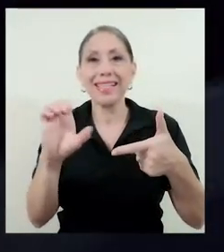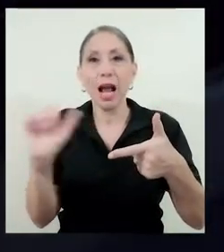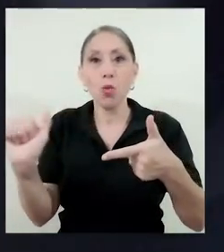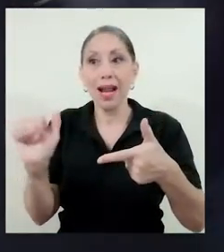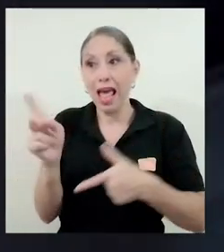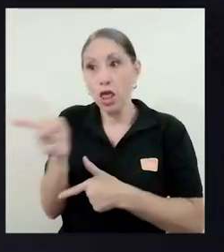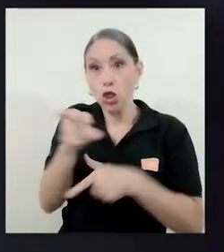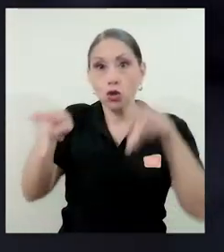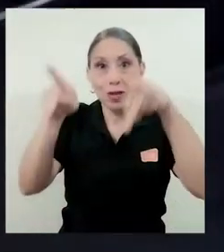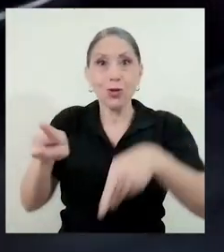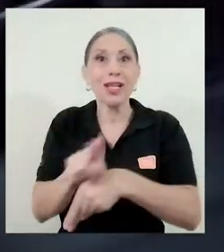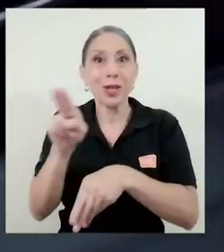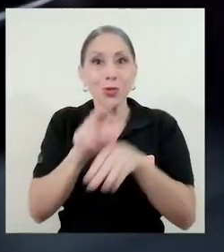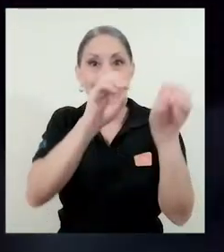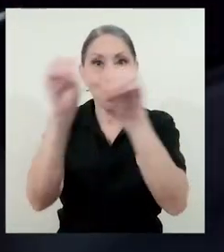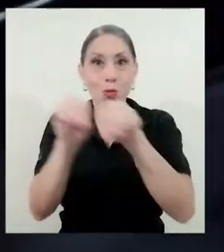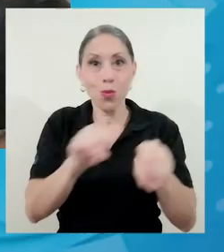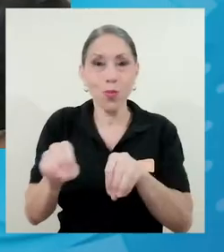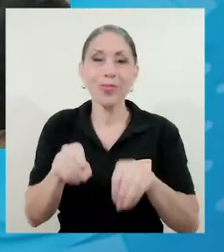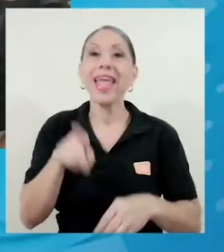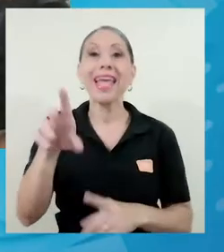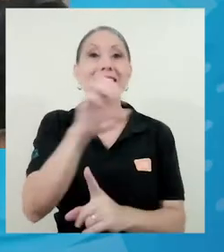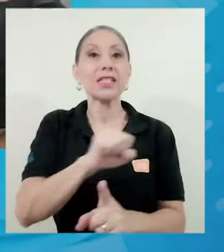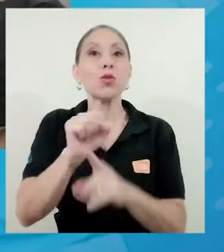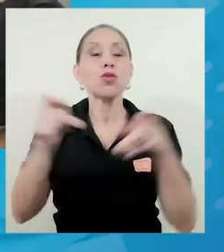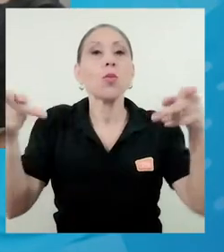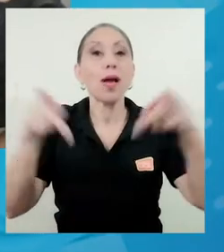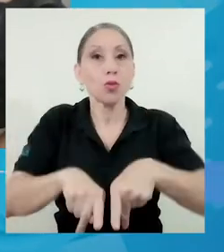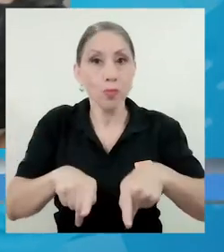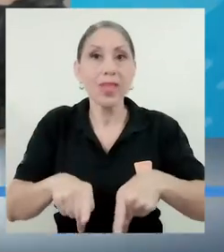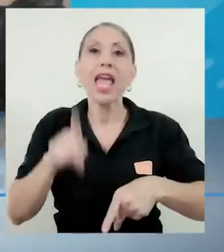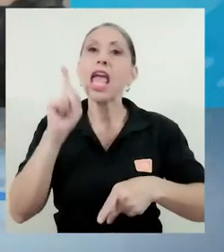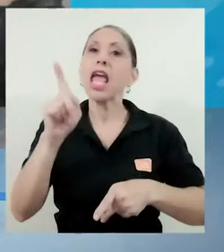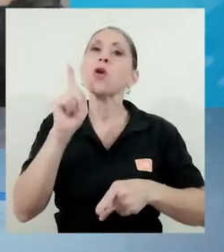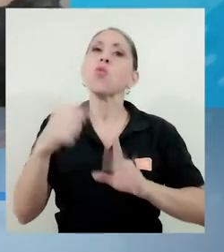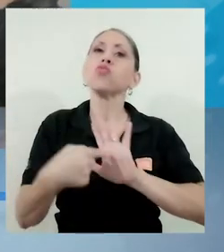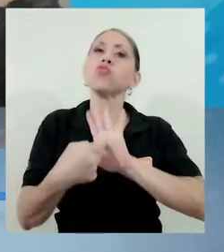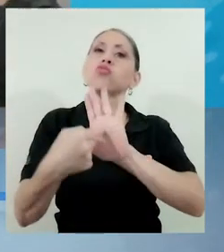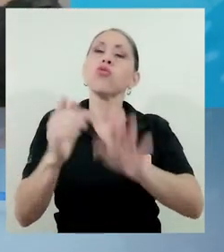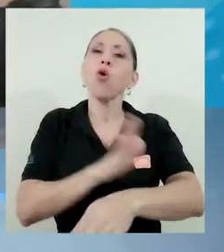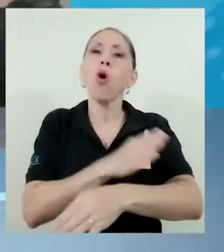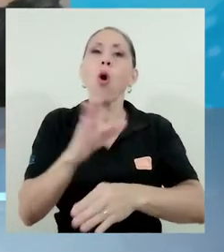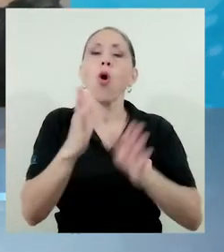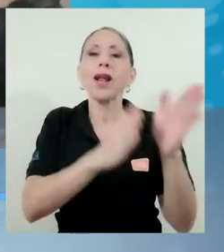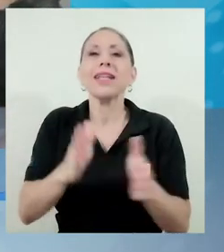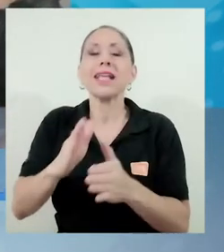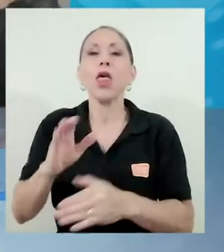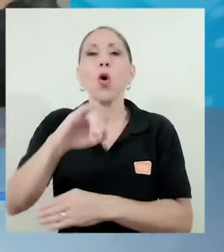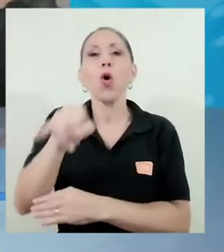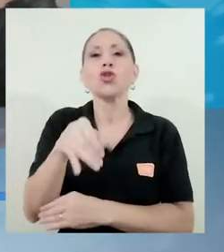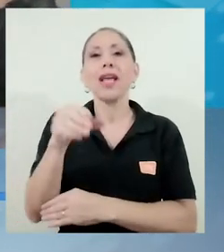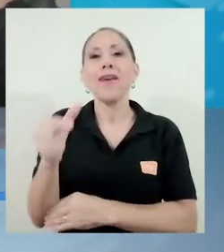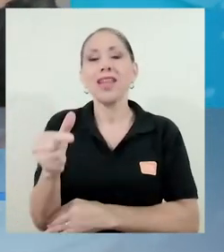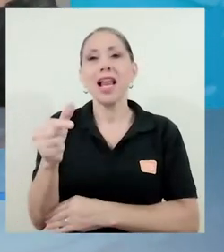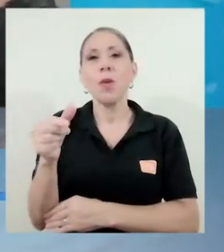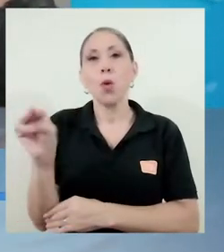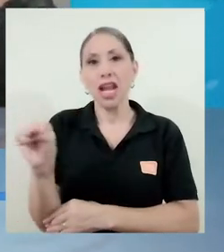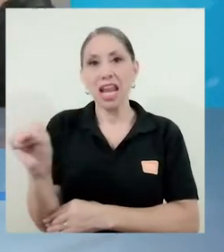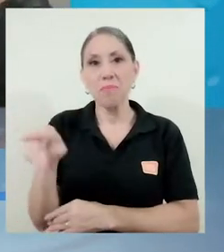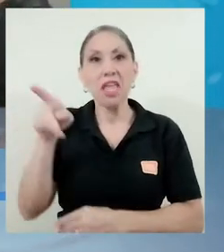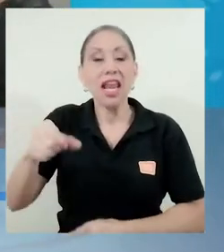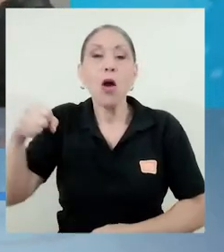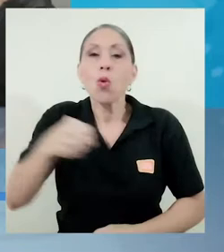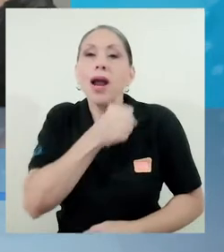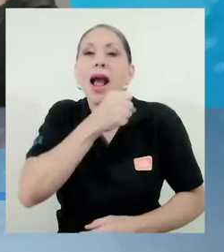usuarios de la plataforma. La situación se dio en el contexto de un recital organizado por José Gabriel Morera. un